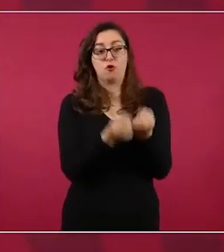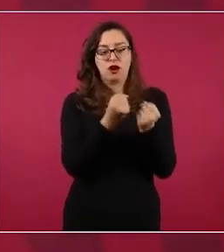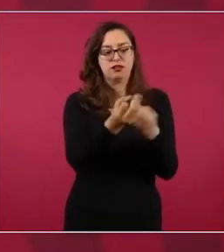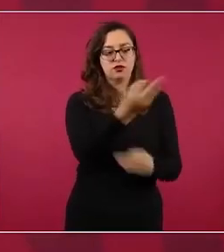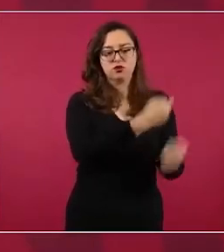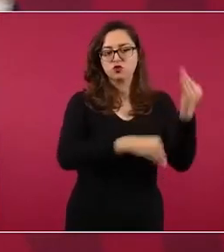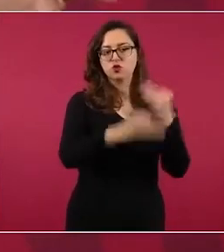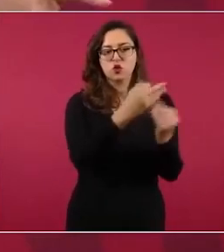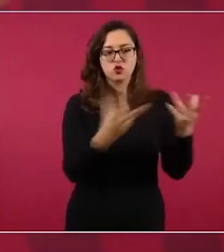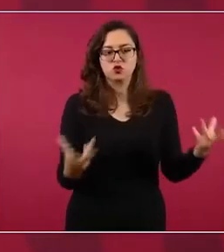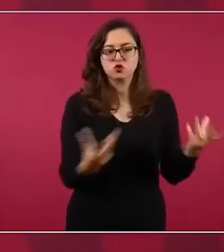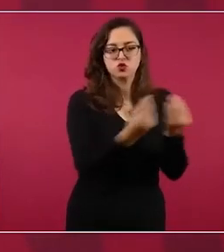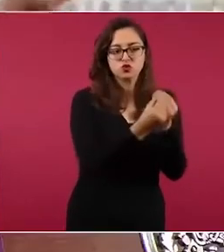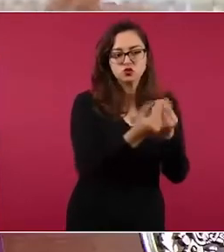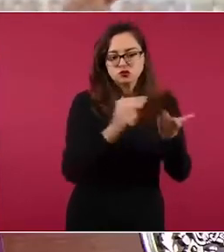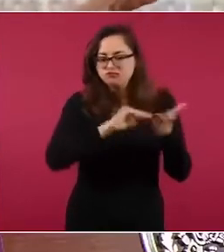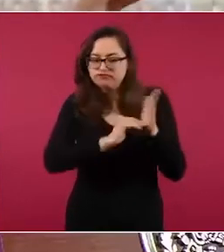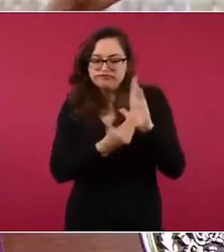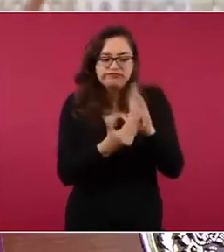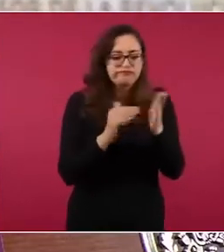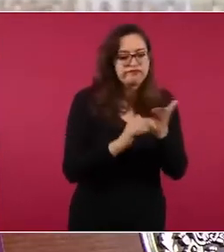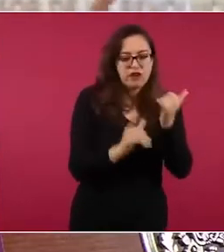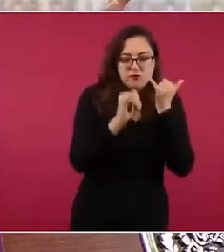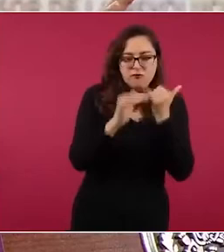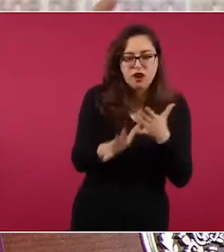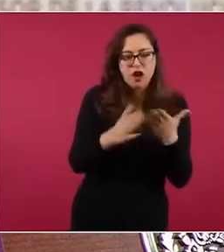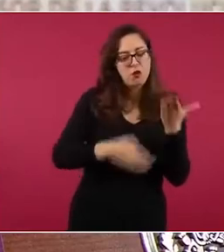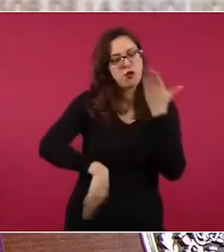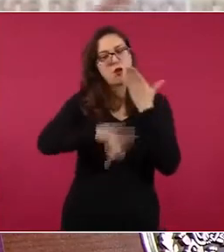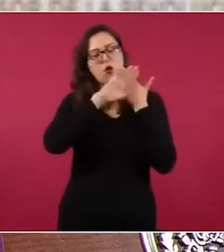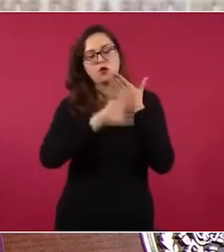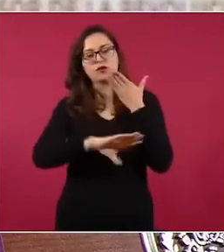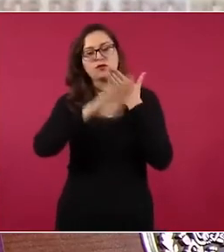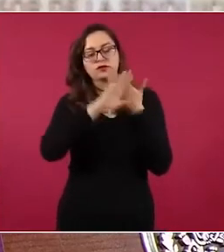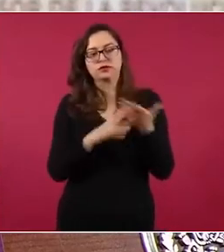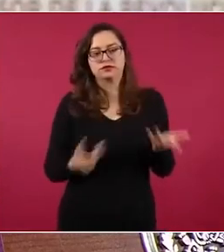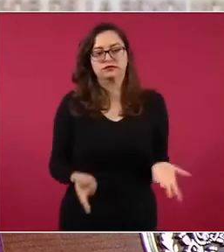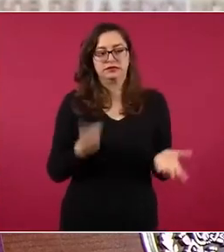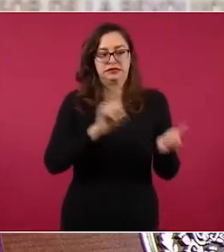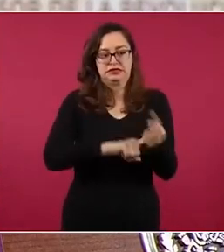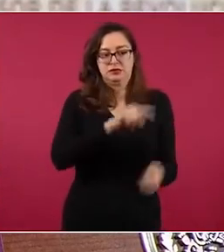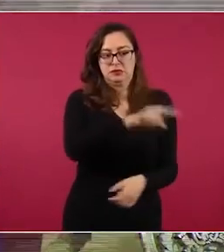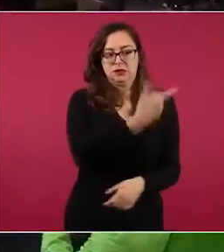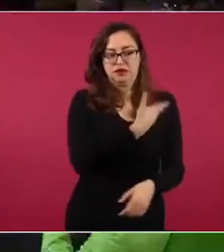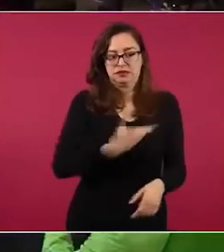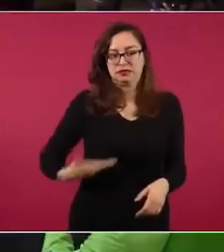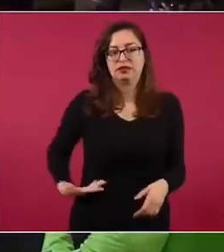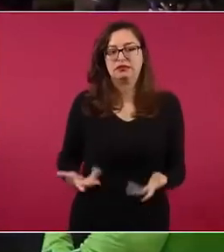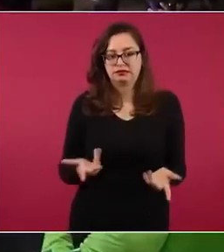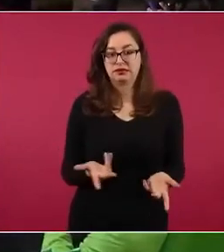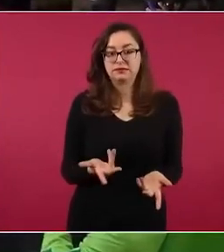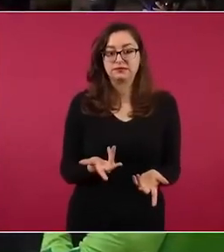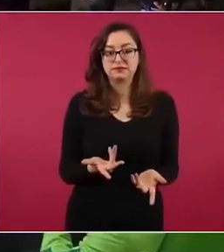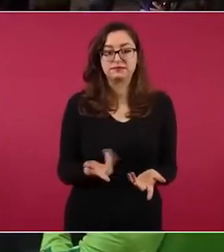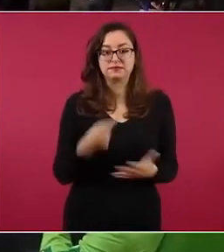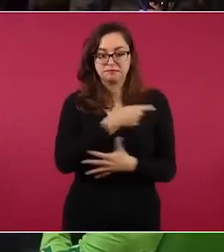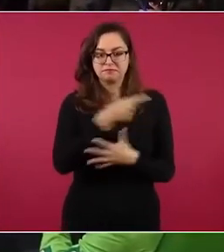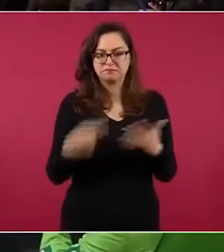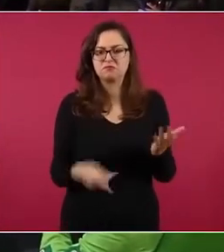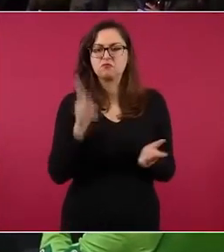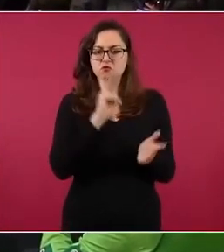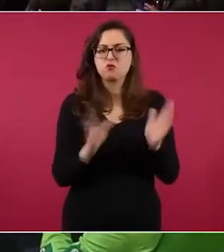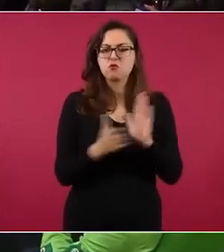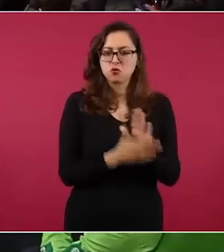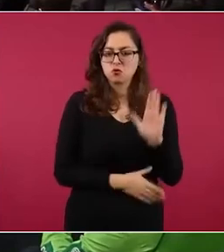Y desde Los Pinos manejaban toda la guerra sucia. Todo eso está probado.